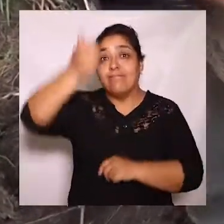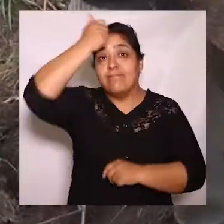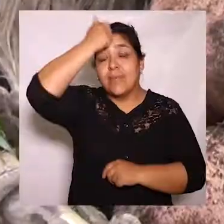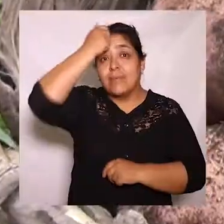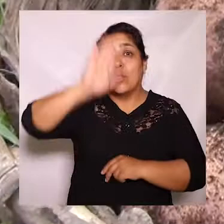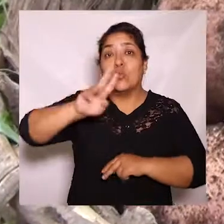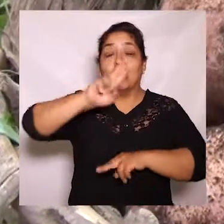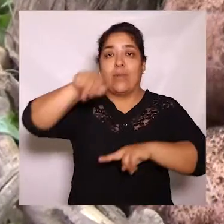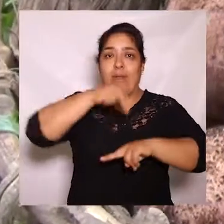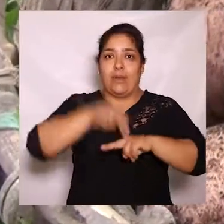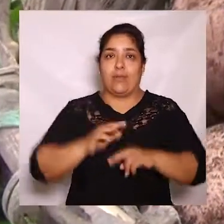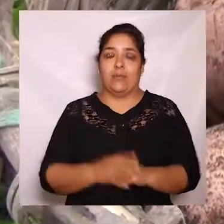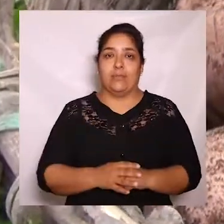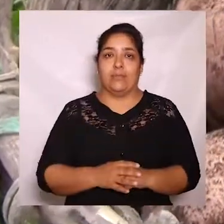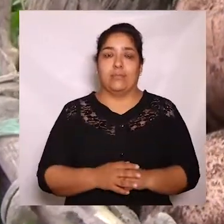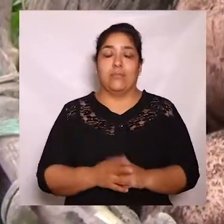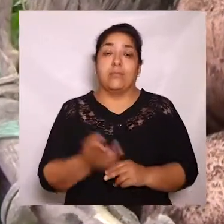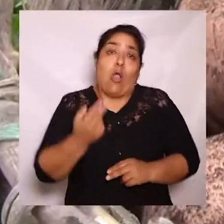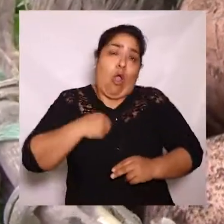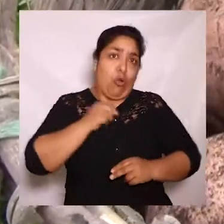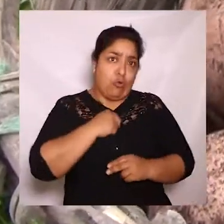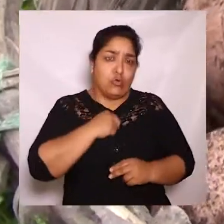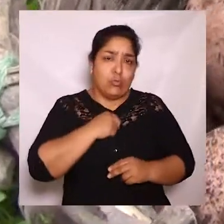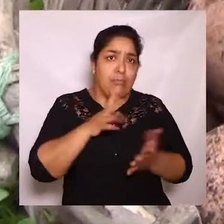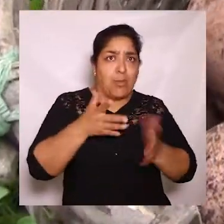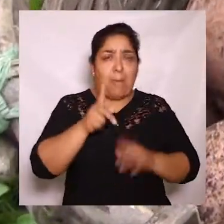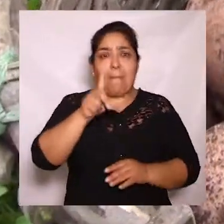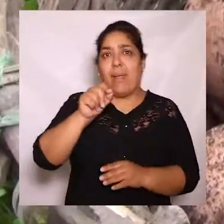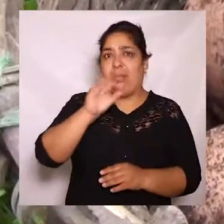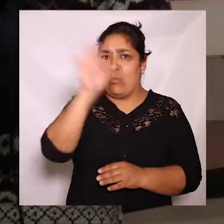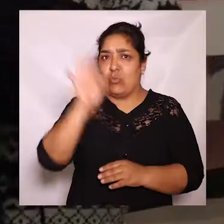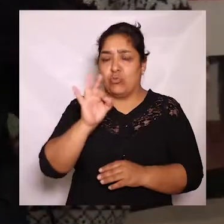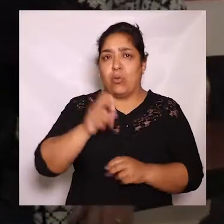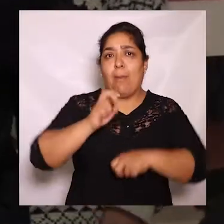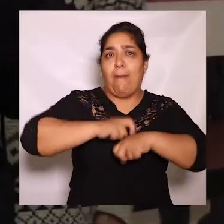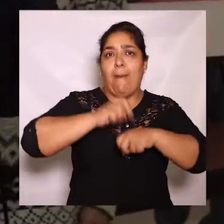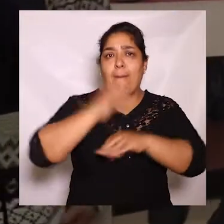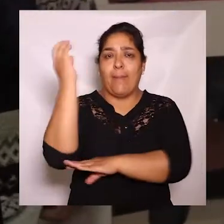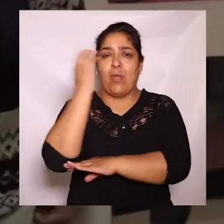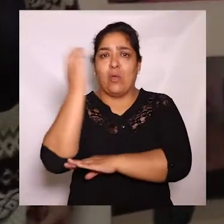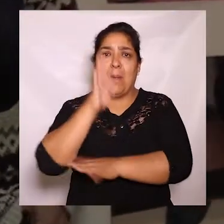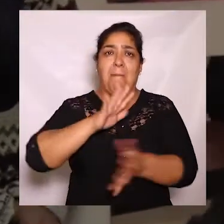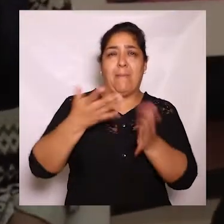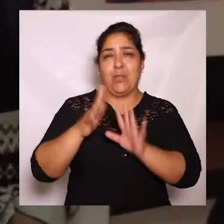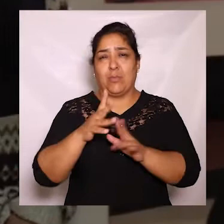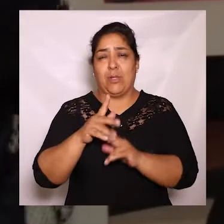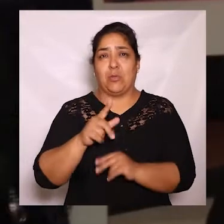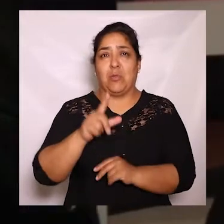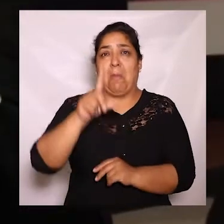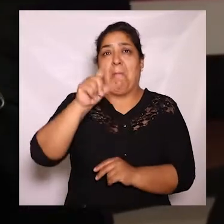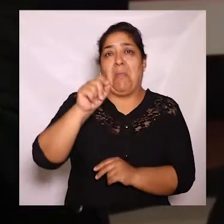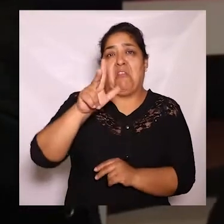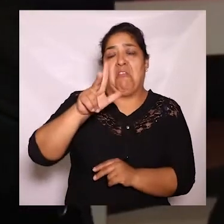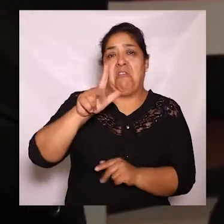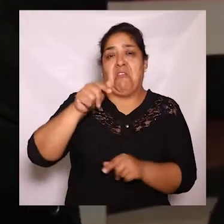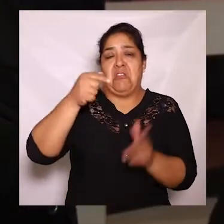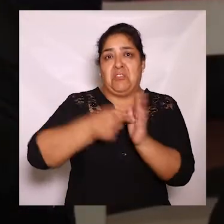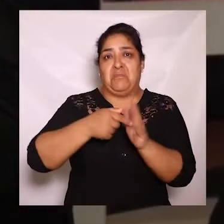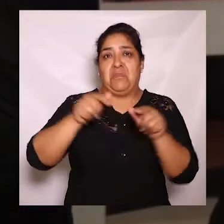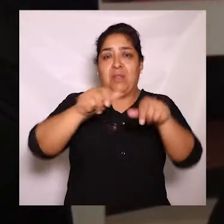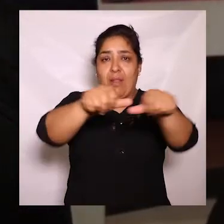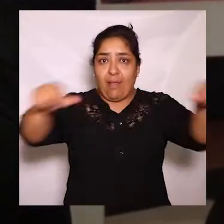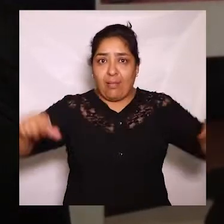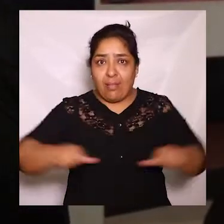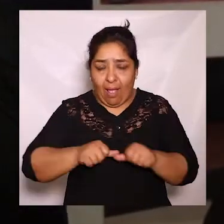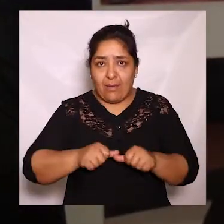uno de los principales en Nariño. Nosotros somos el producto, producimos el 20% de la papa en Colombia, más o menos 23.000 hectáreas,